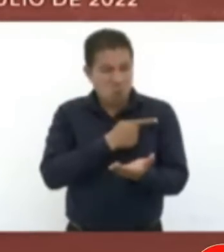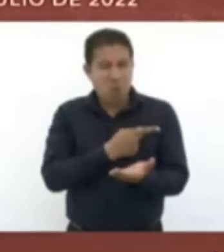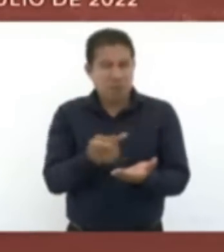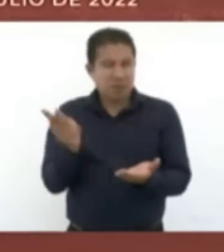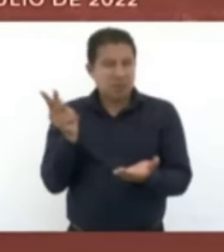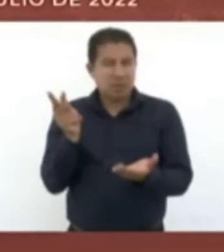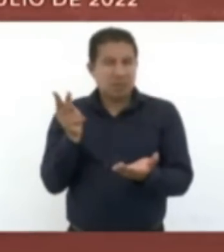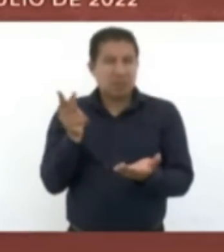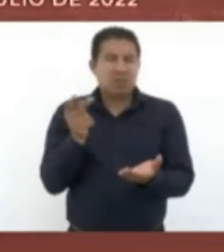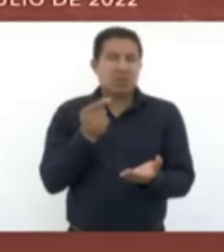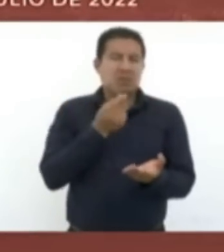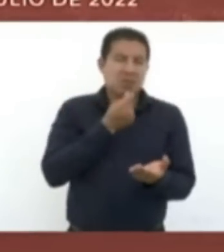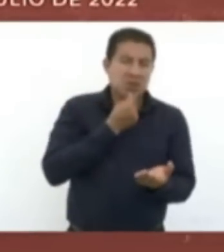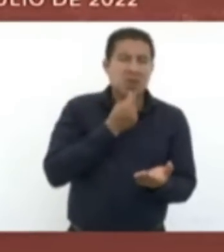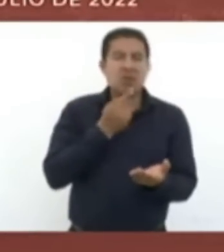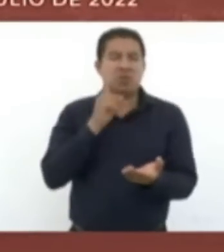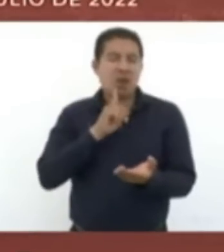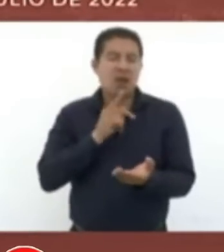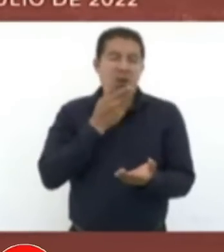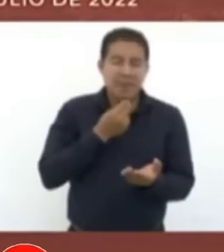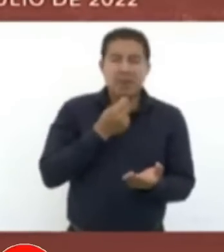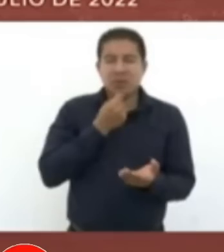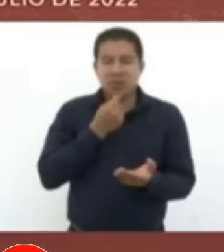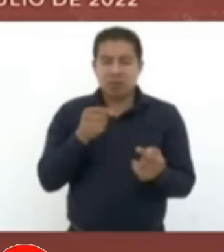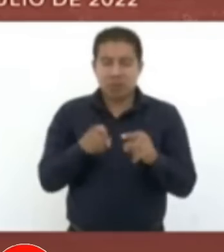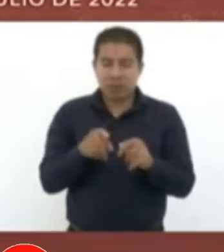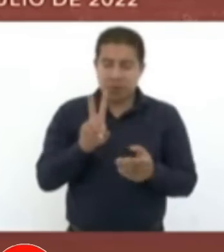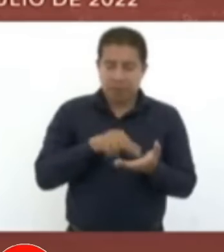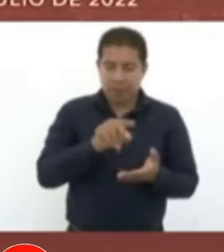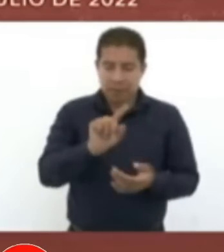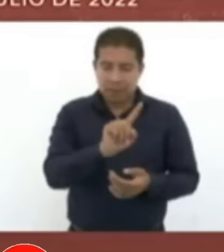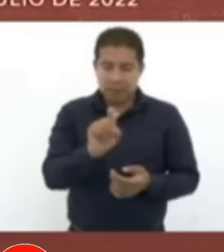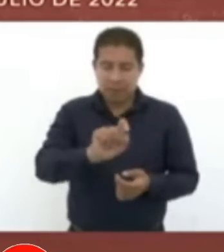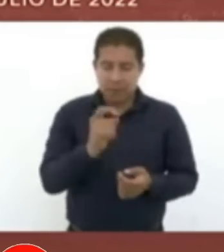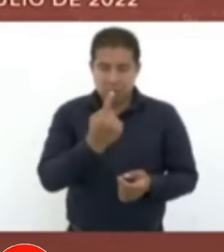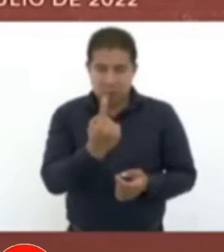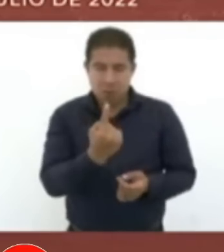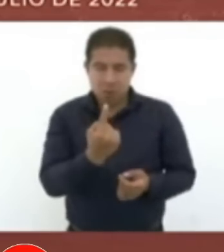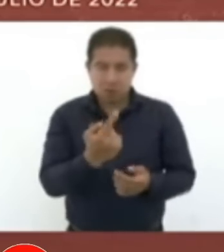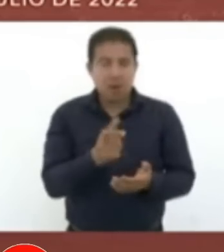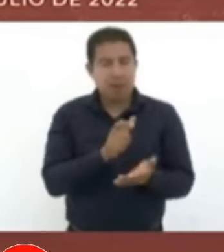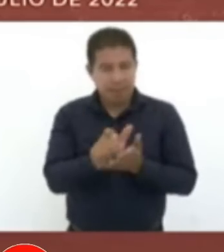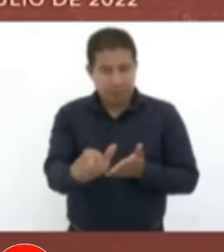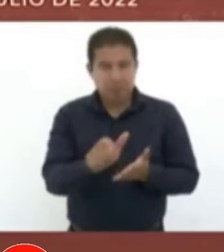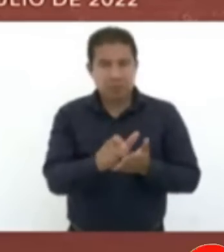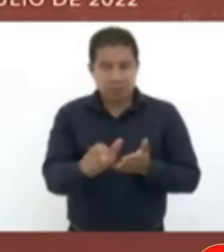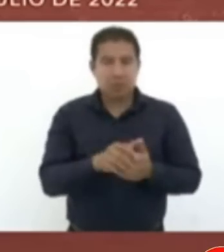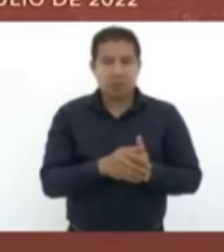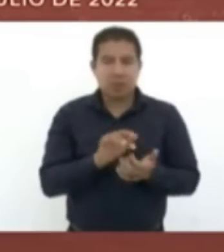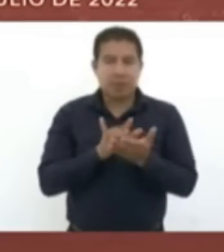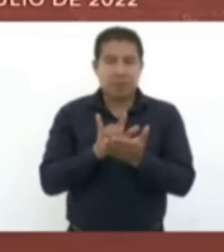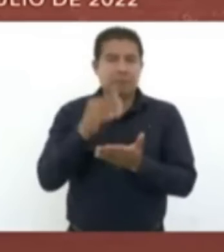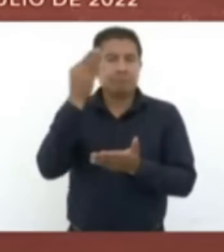niñas, niños, 2.121 tienen también su pensión. Ya